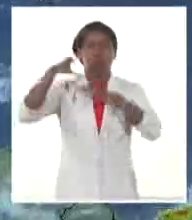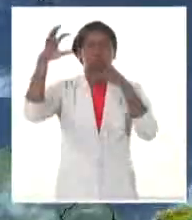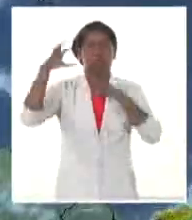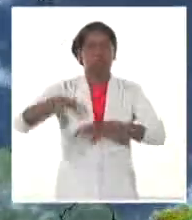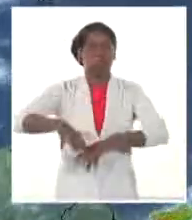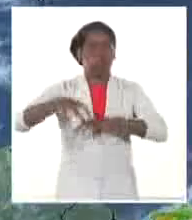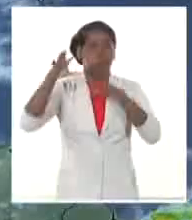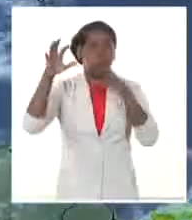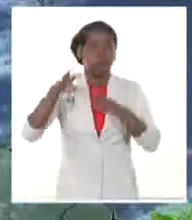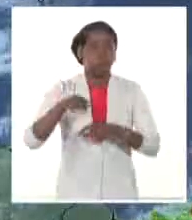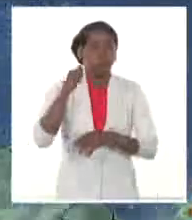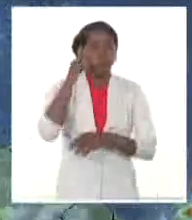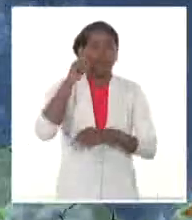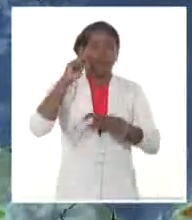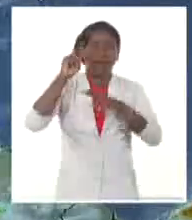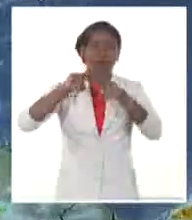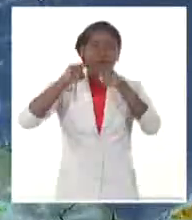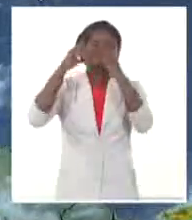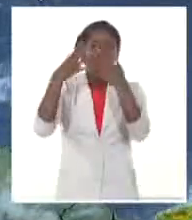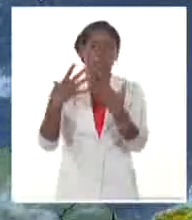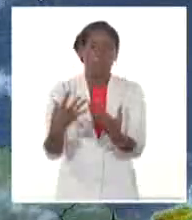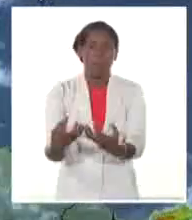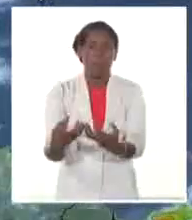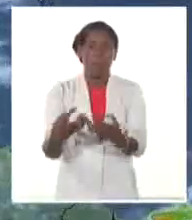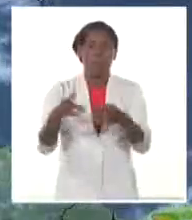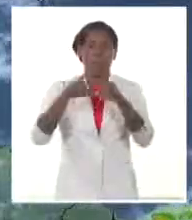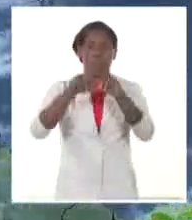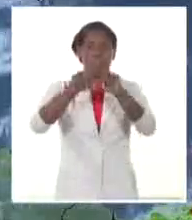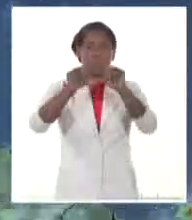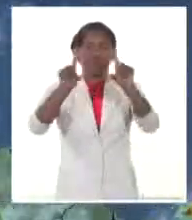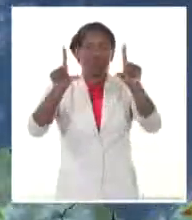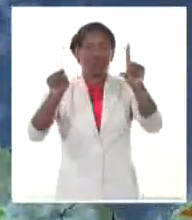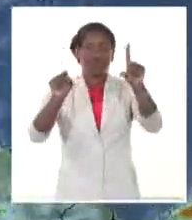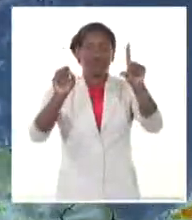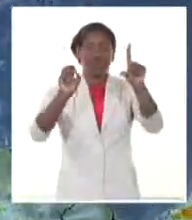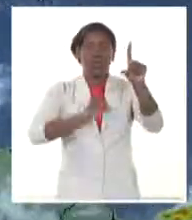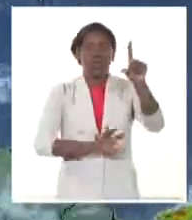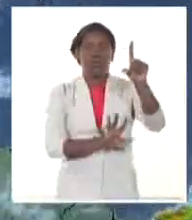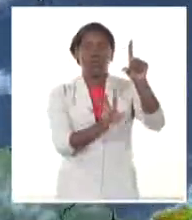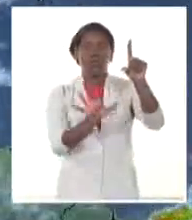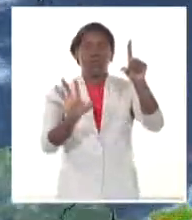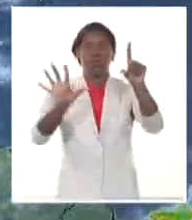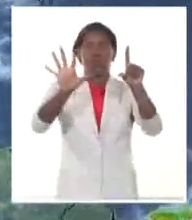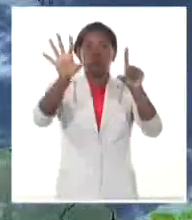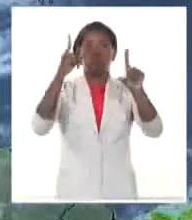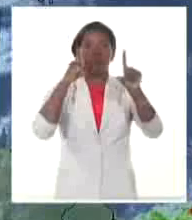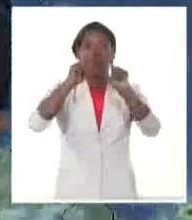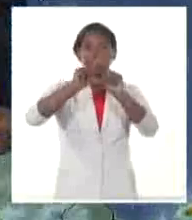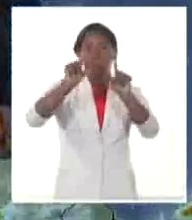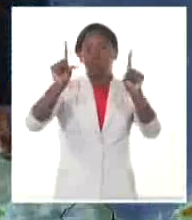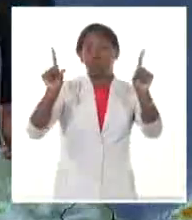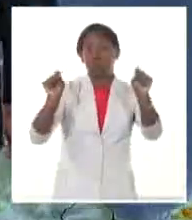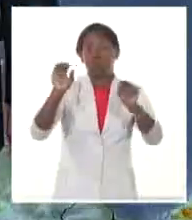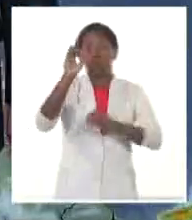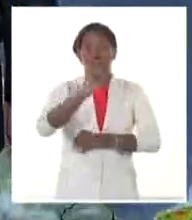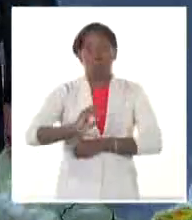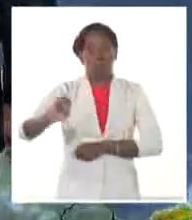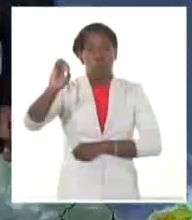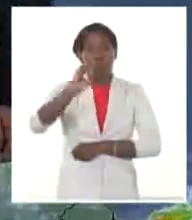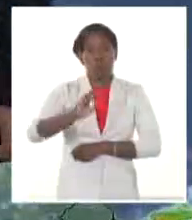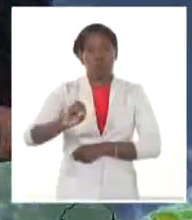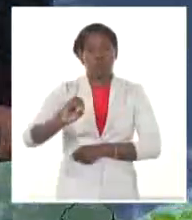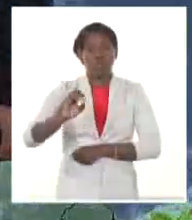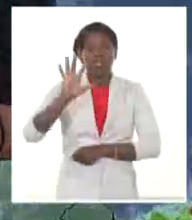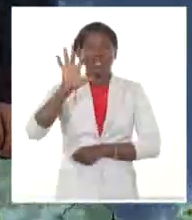Tiene el lado más húmedo del sistema sobre la mitad oriental del país. Los acumulados más significativos, como les decía, en el oriente, cinco